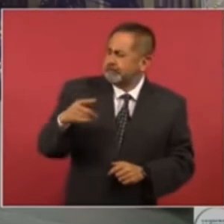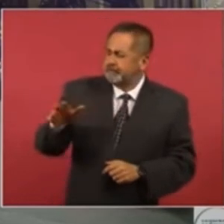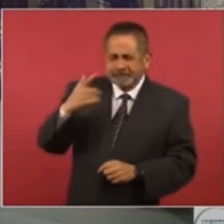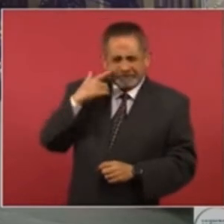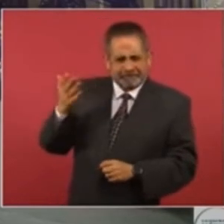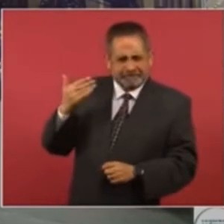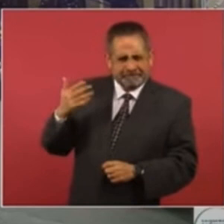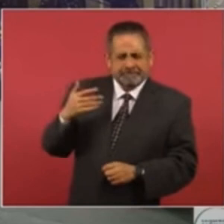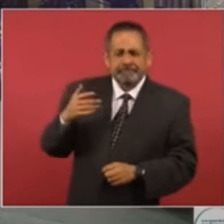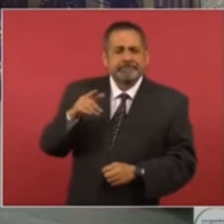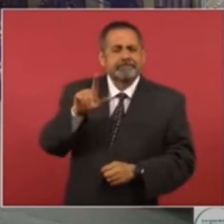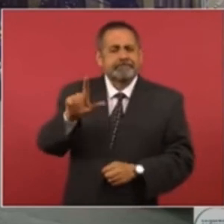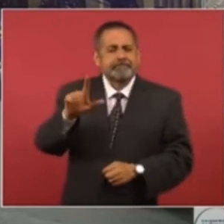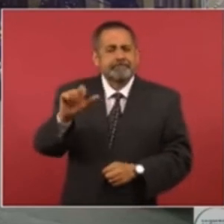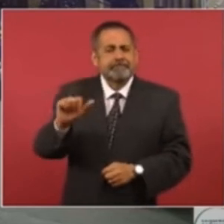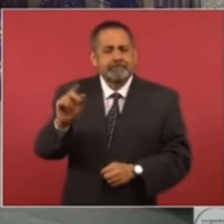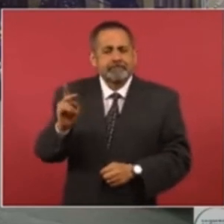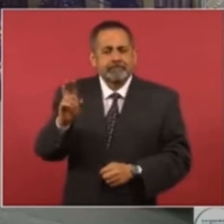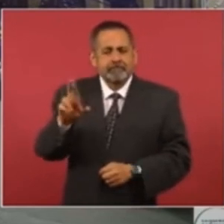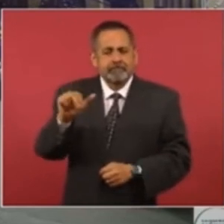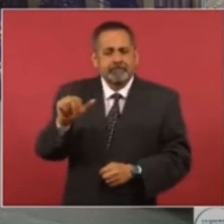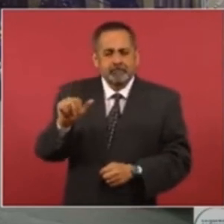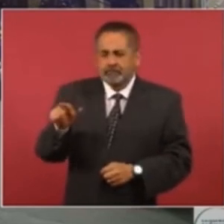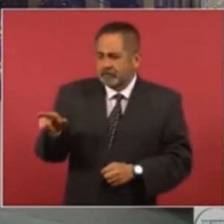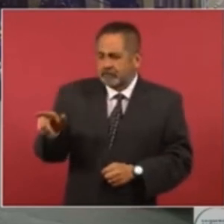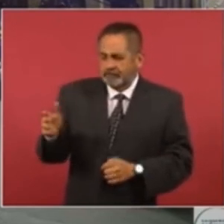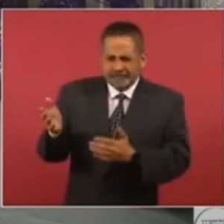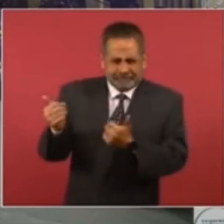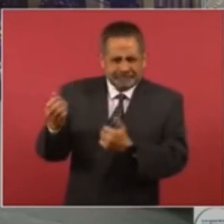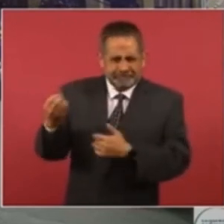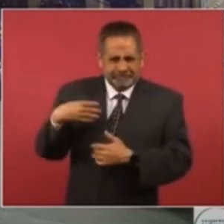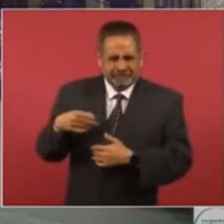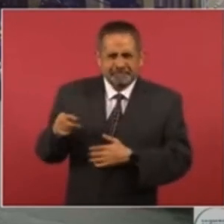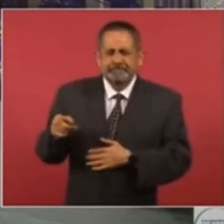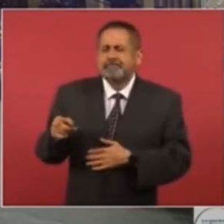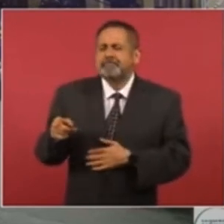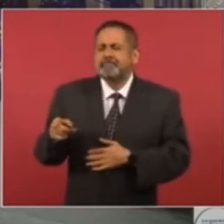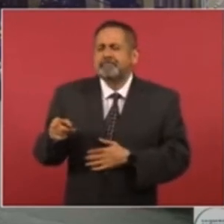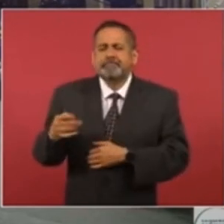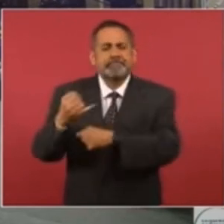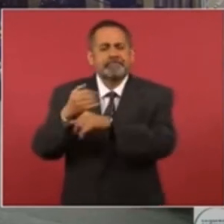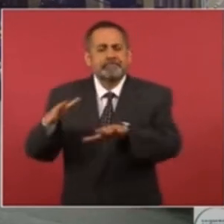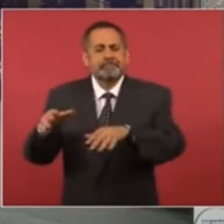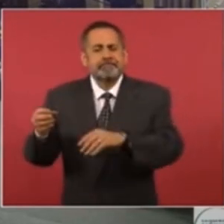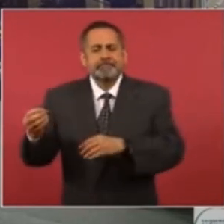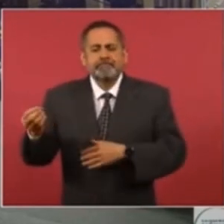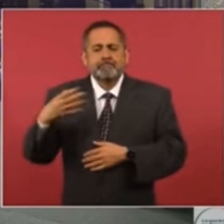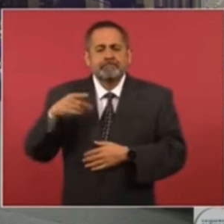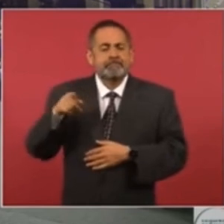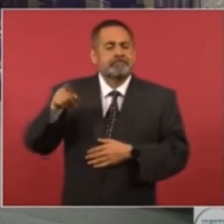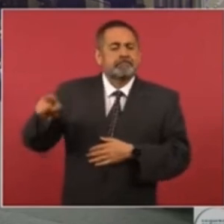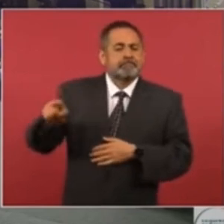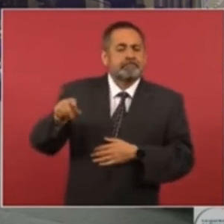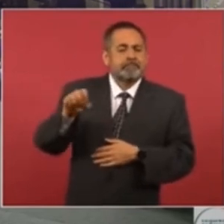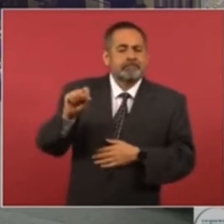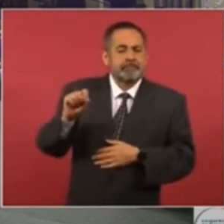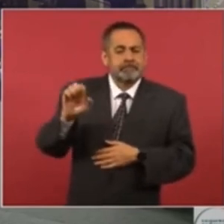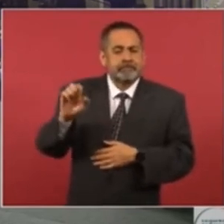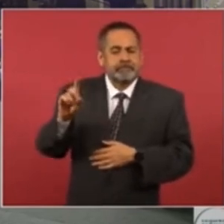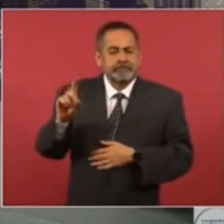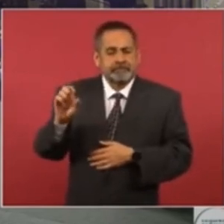el informe de la Secretaría de Defensa,